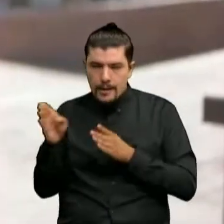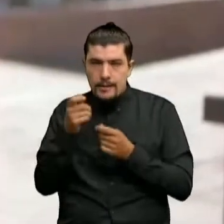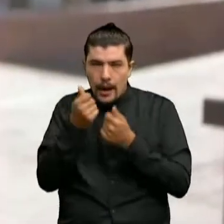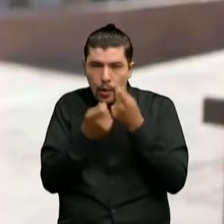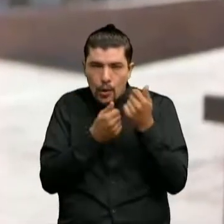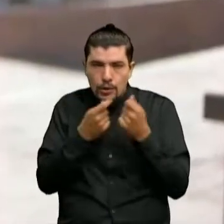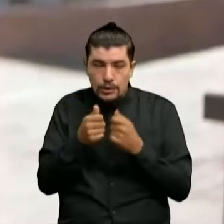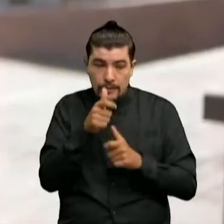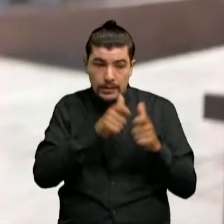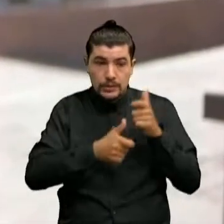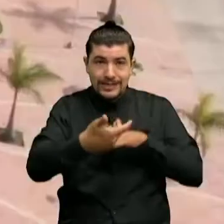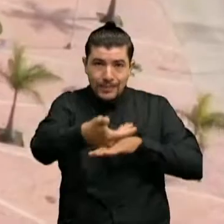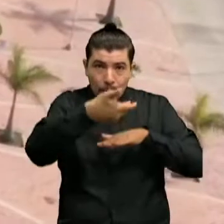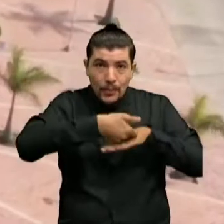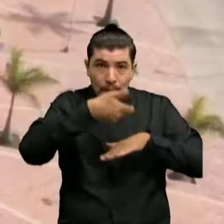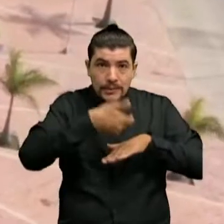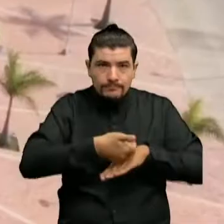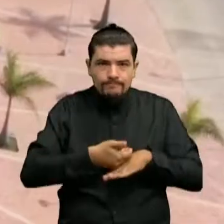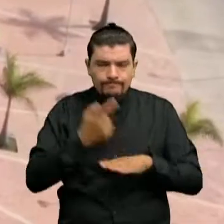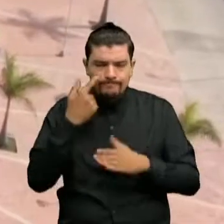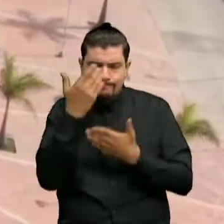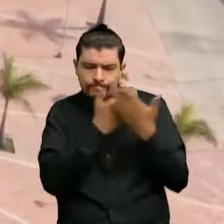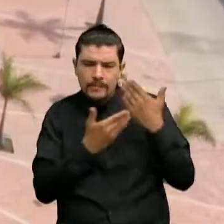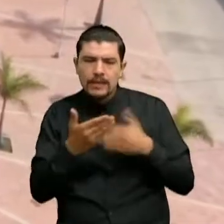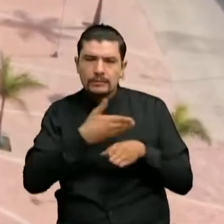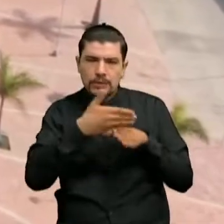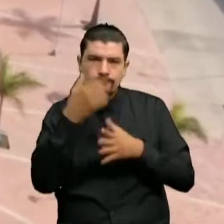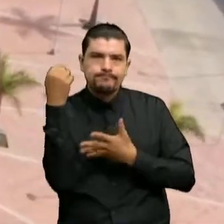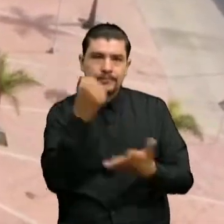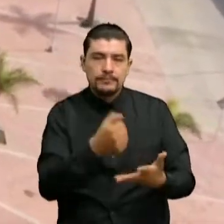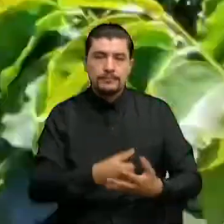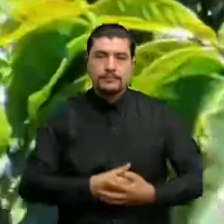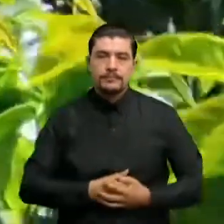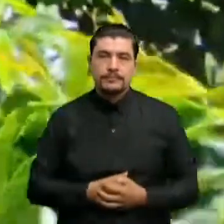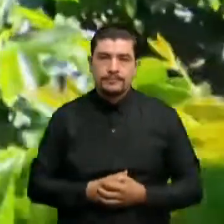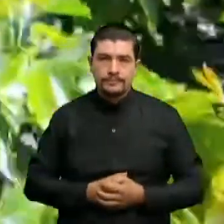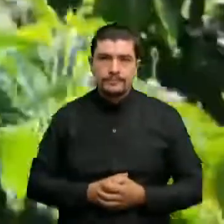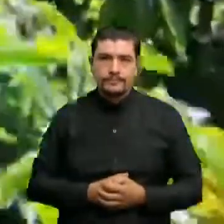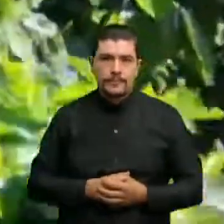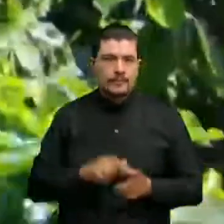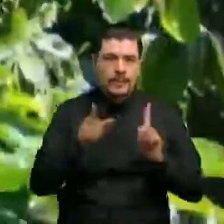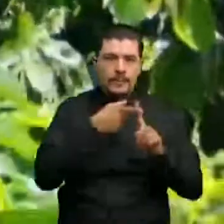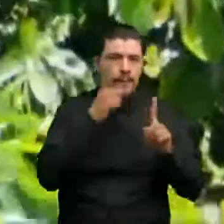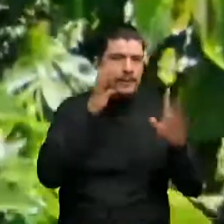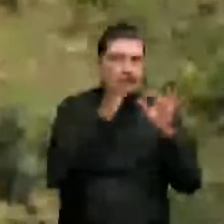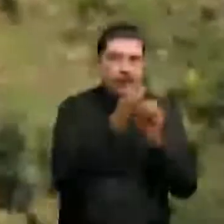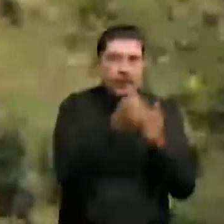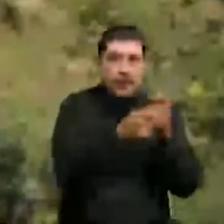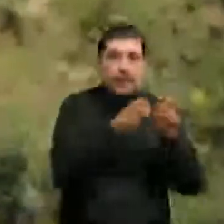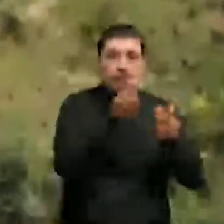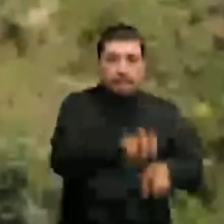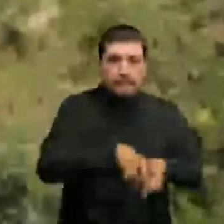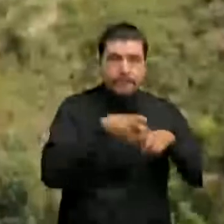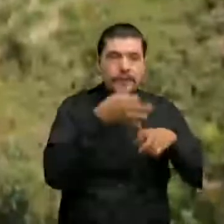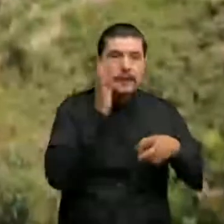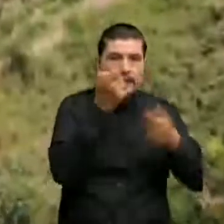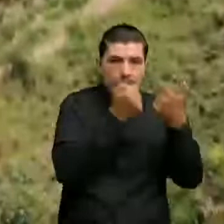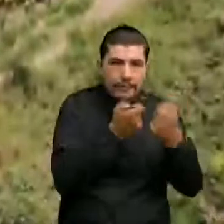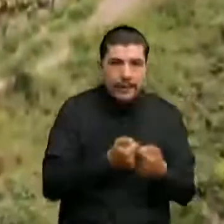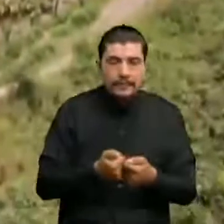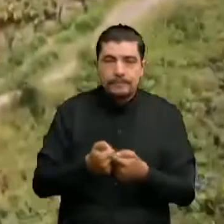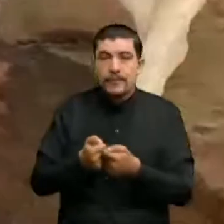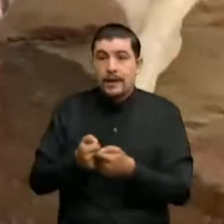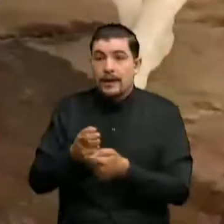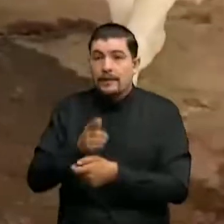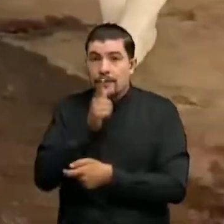venido presentando Las principales fuentes de ingreso de Gramalote son La producción de café El cultivo de frutas